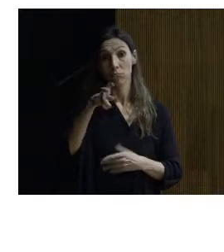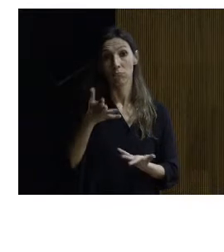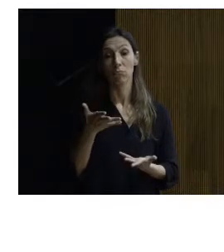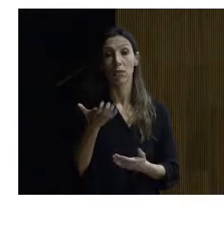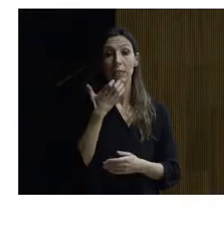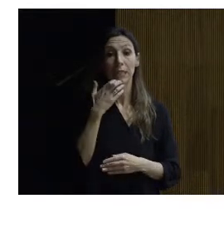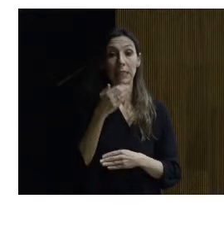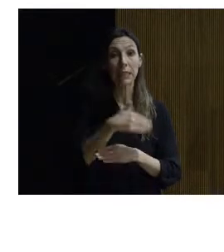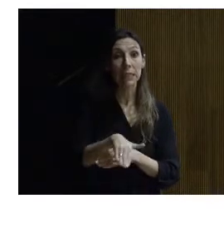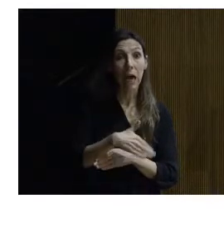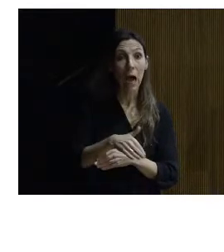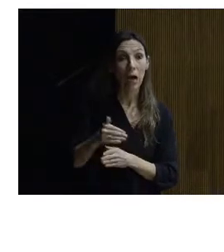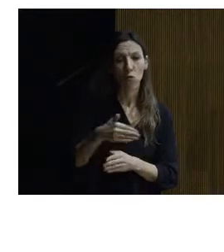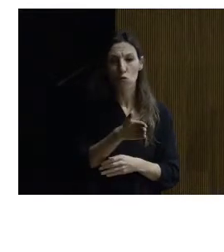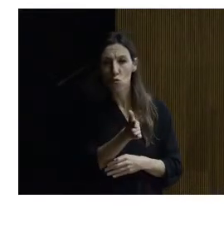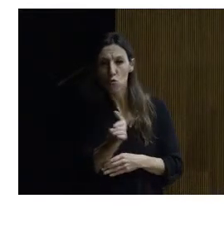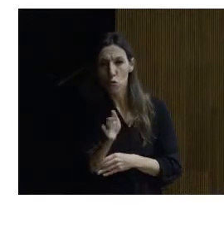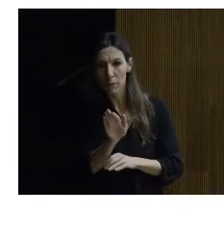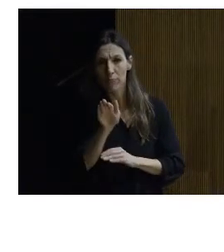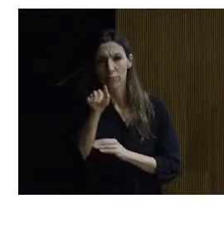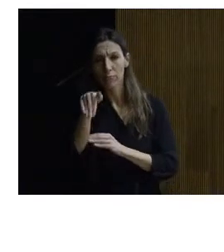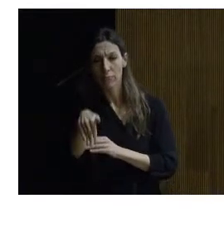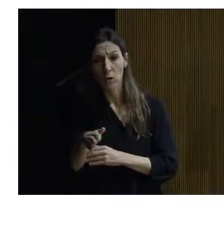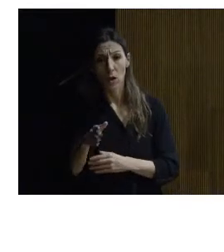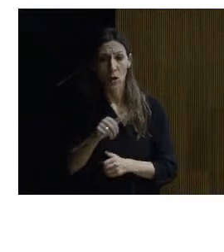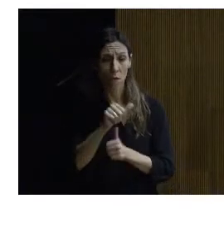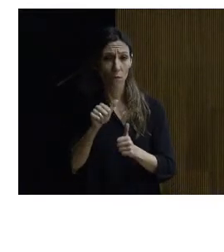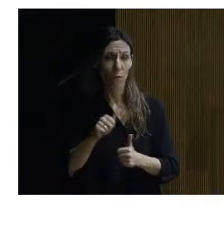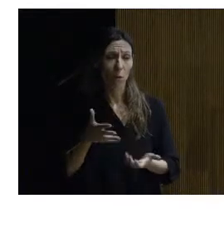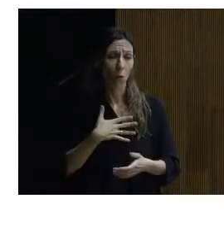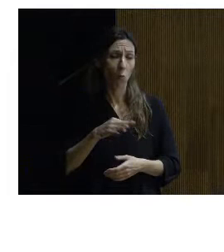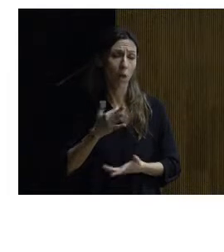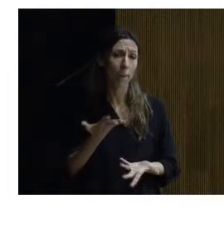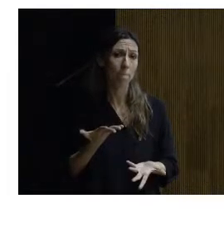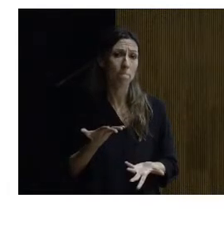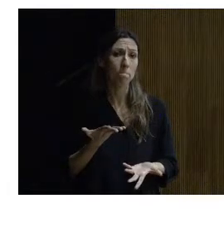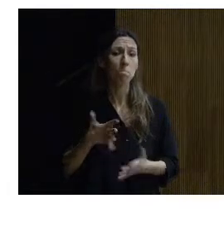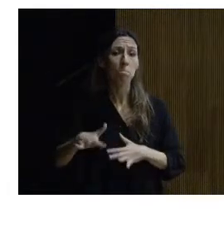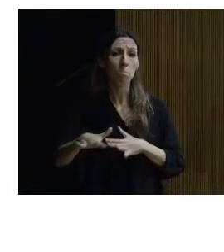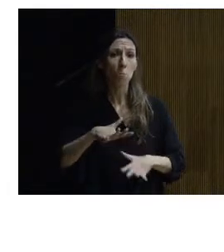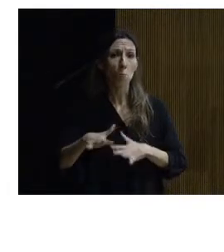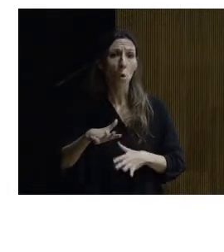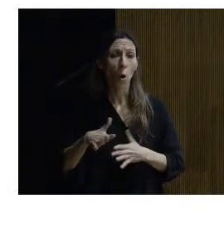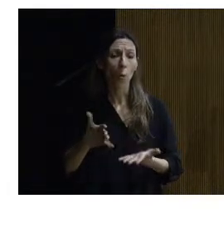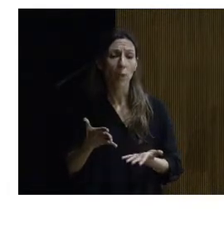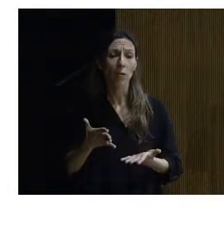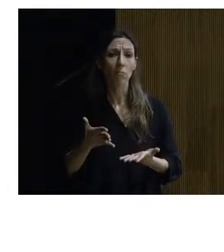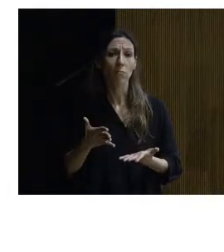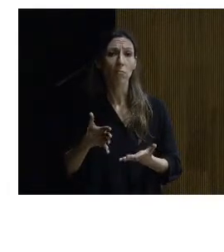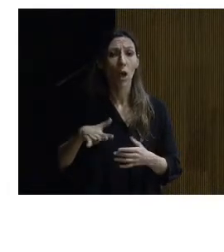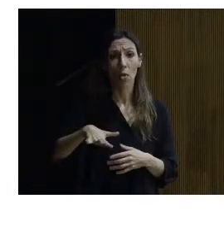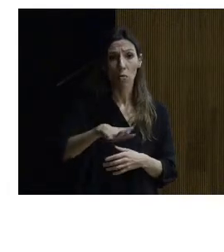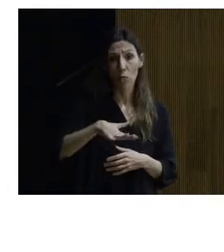que siga una curva de nivel de forma que bueno que por lo menos nos podamos mover horizontalmente en esas